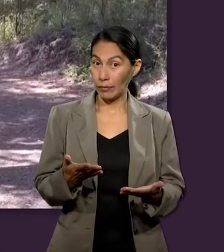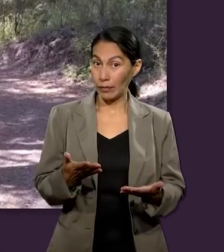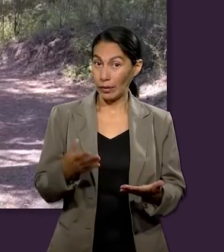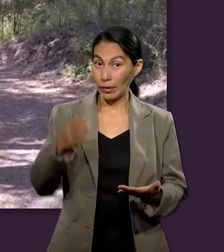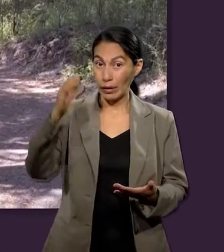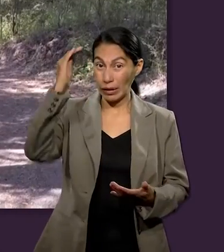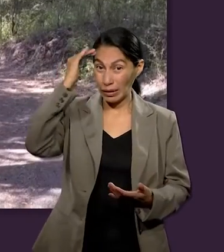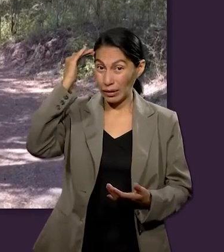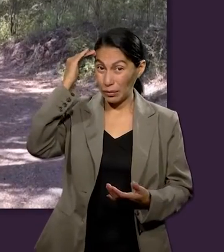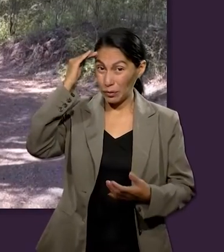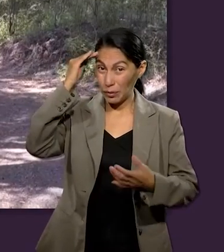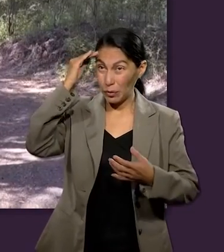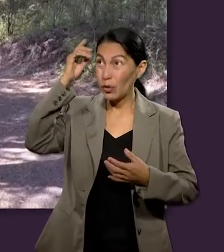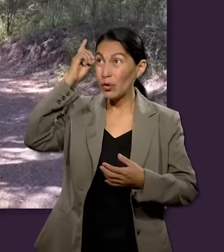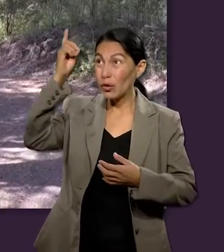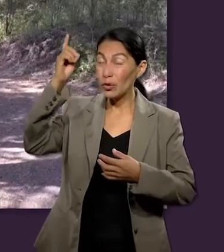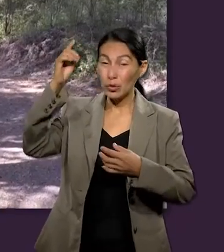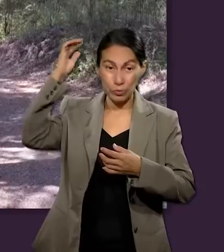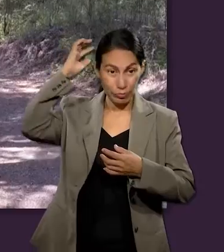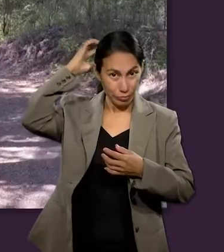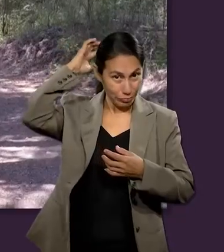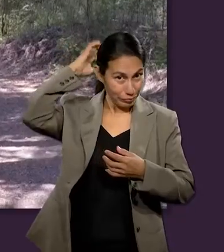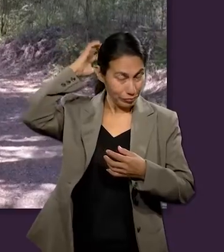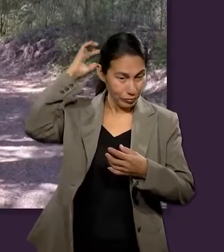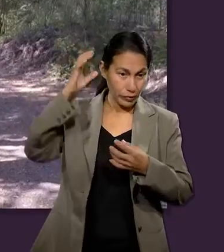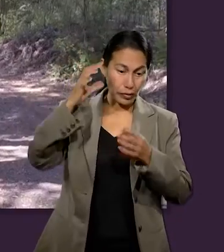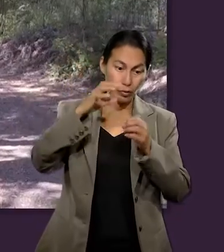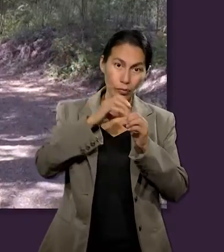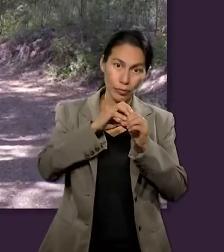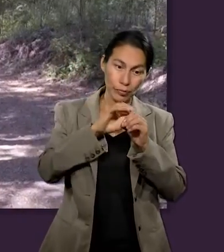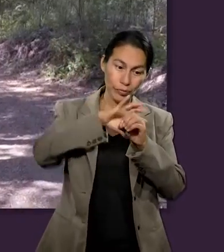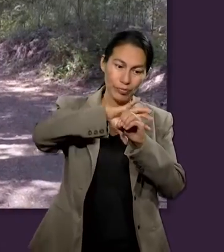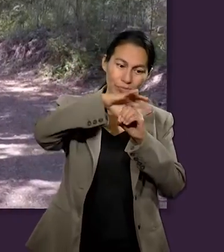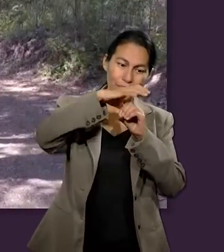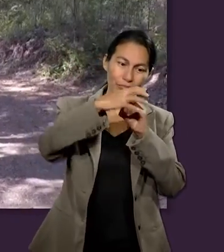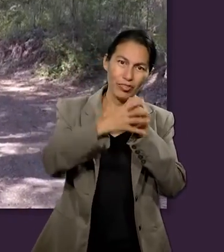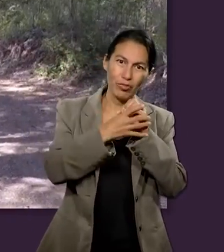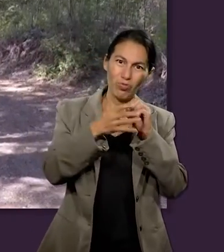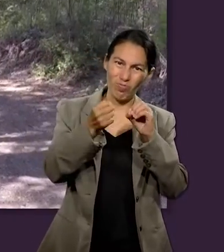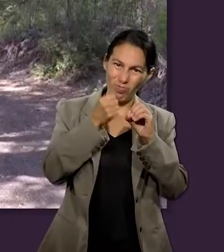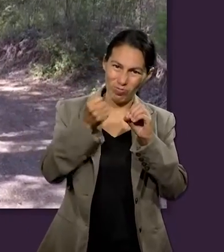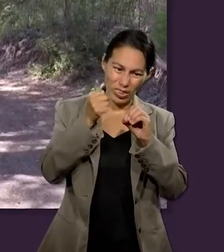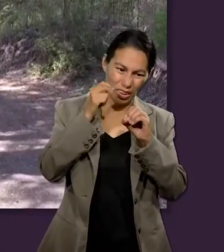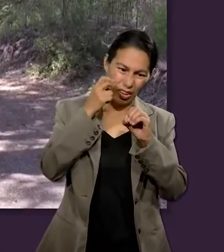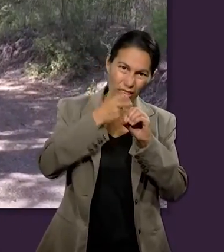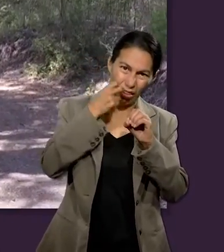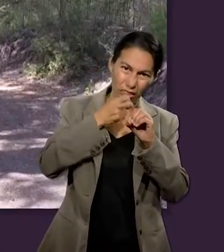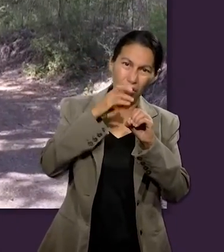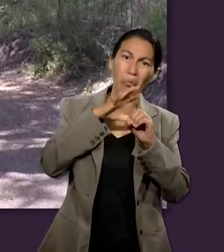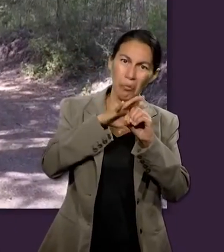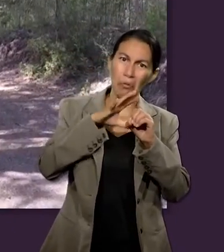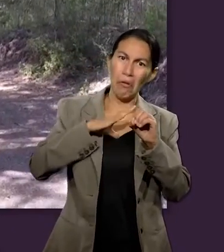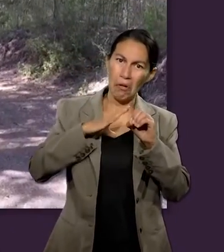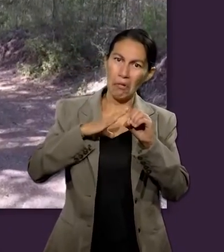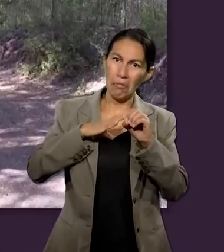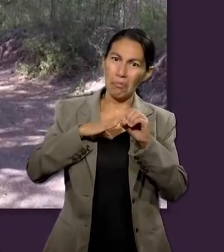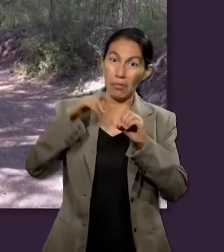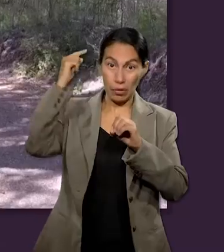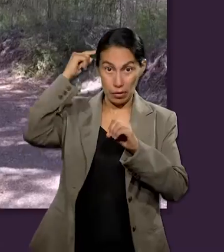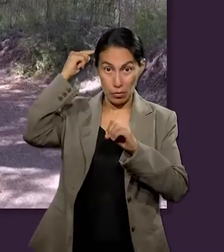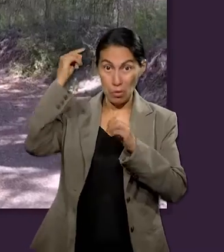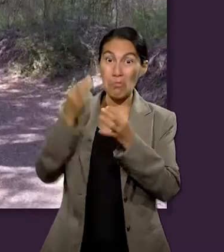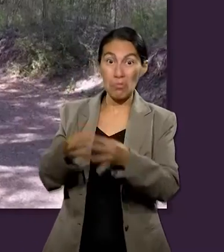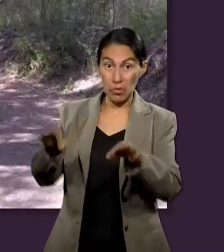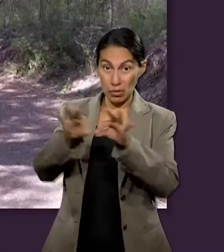El cerebro es sagrado. Tan sagrado que Dios lo dejó resguardado por una pared bastante fuerte.